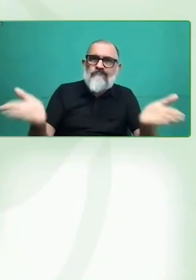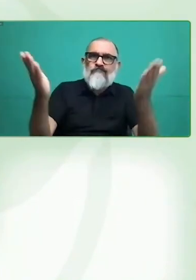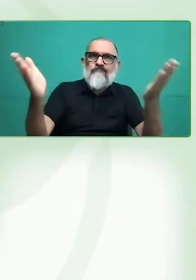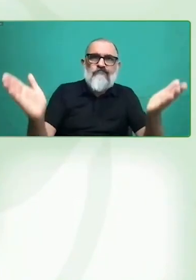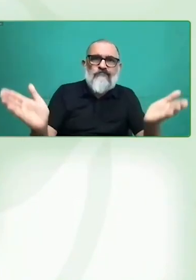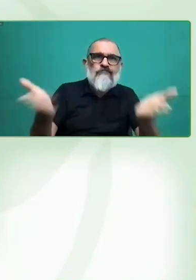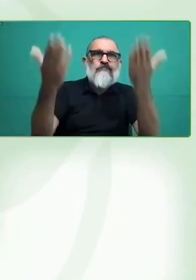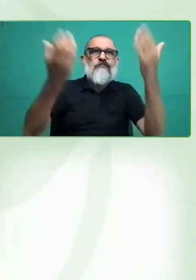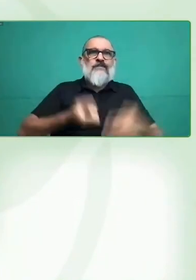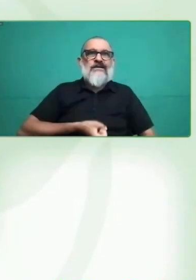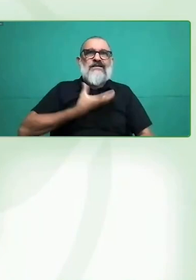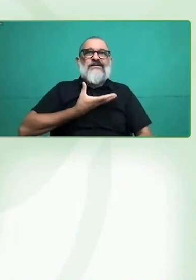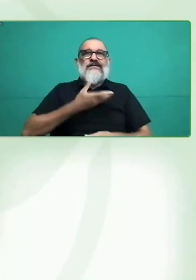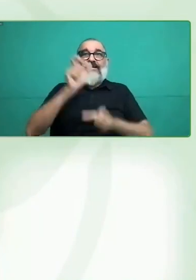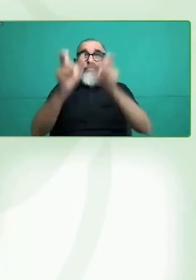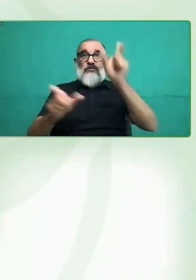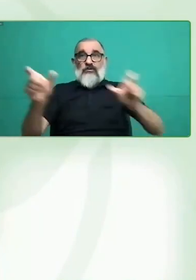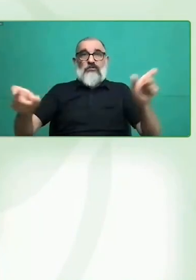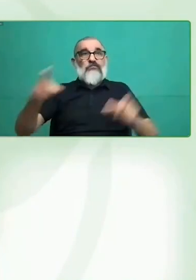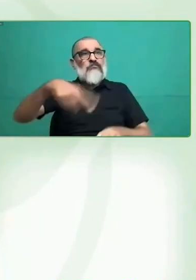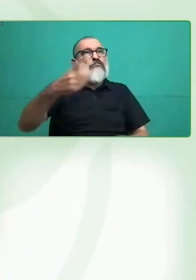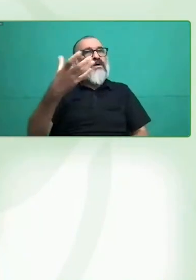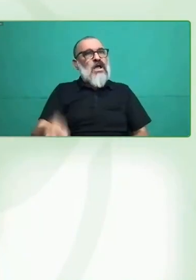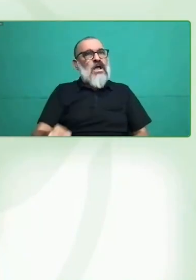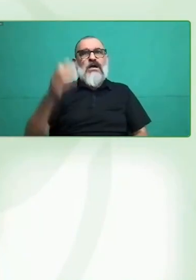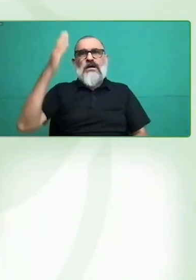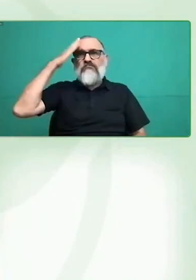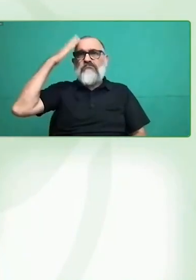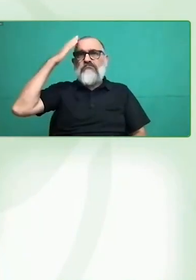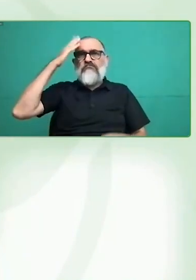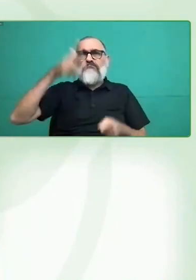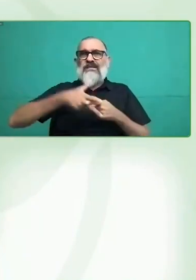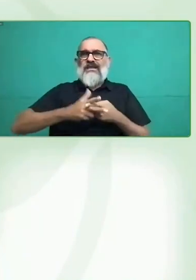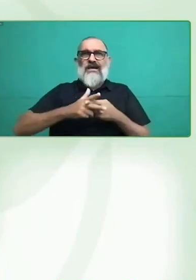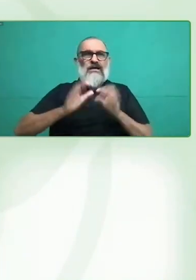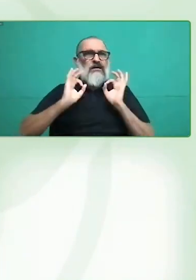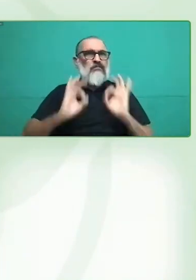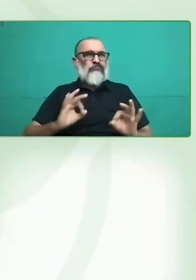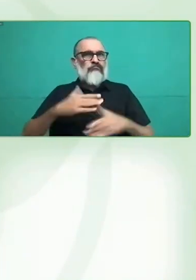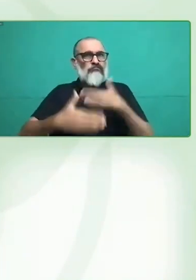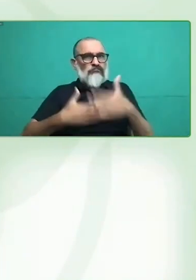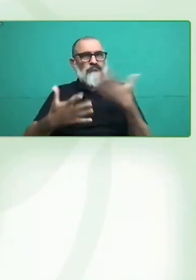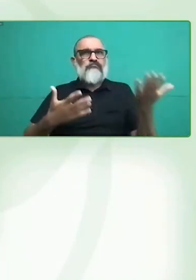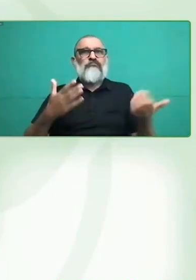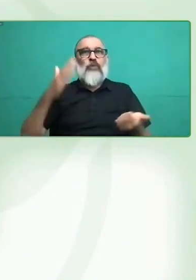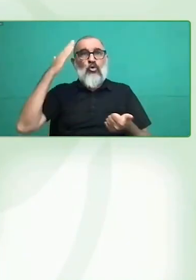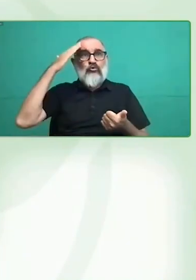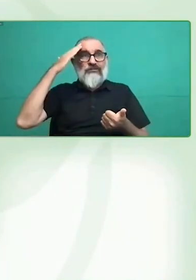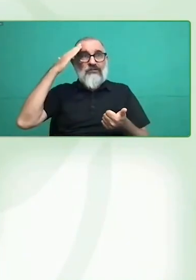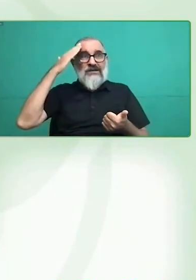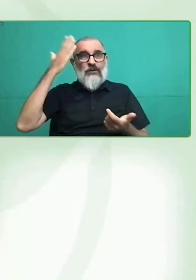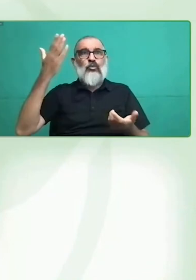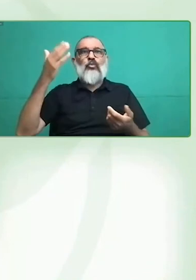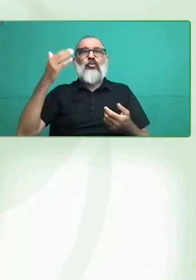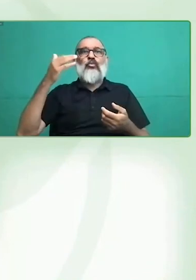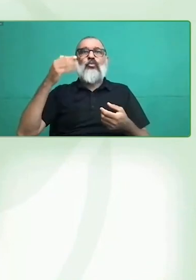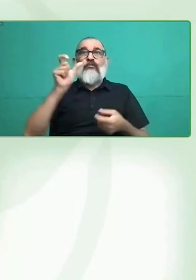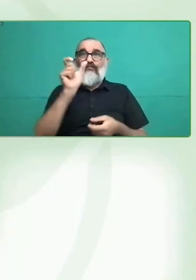Así que, un poco, eso es la intención de lo que promueve Descúbreme.